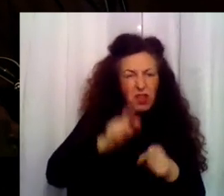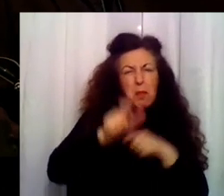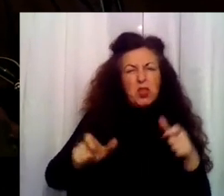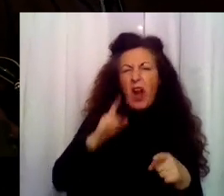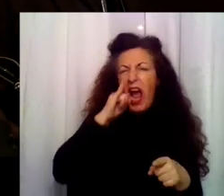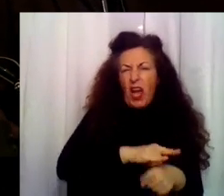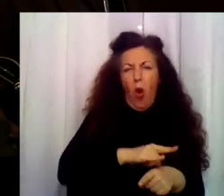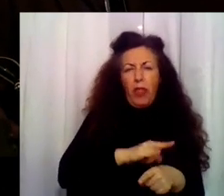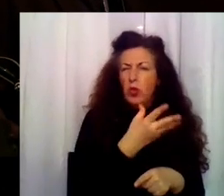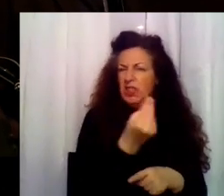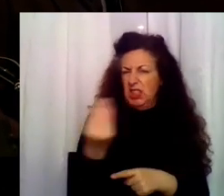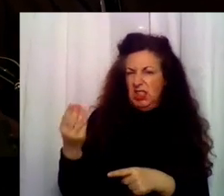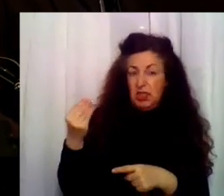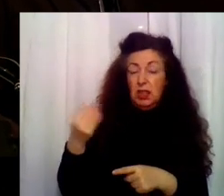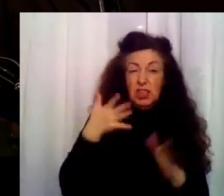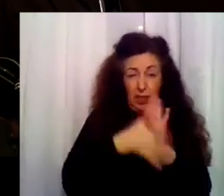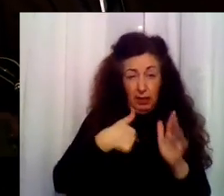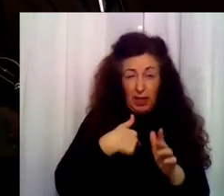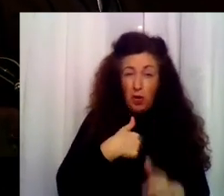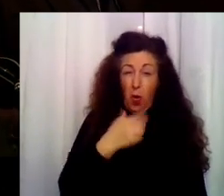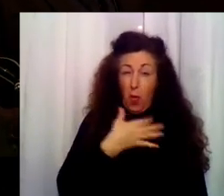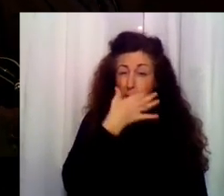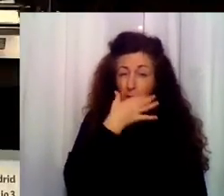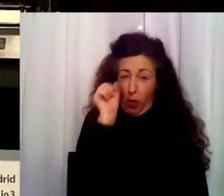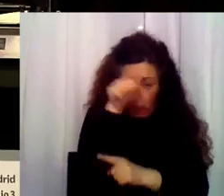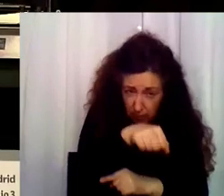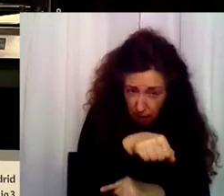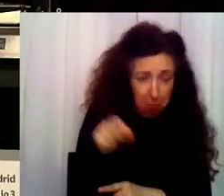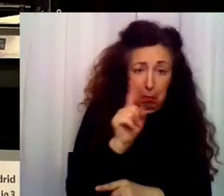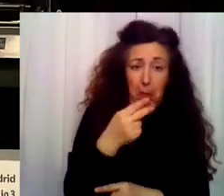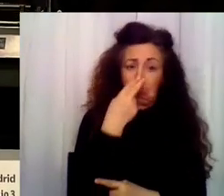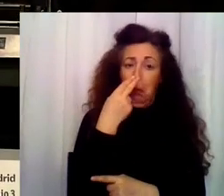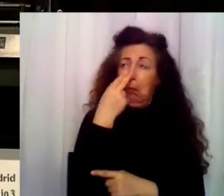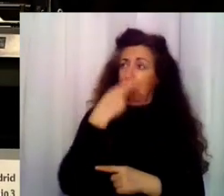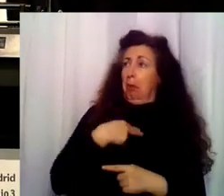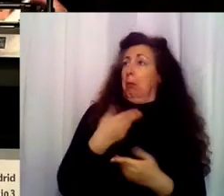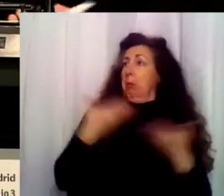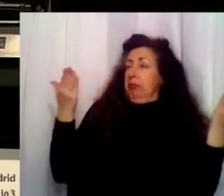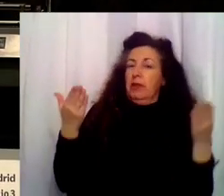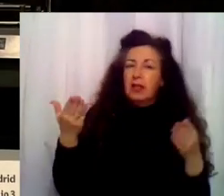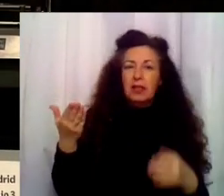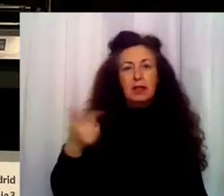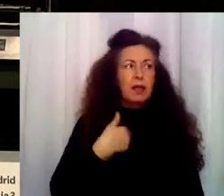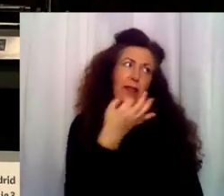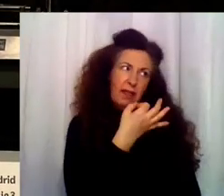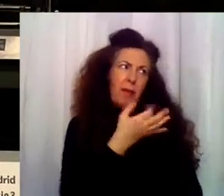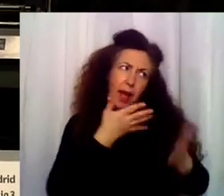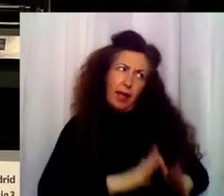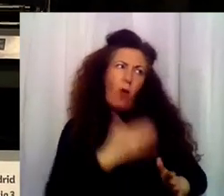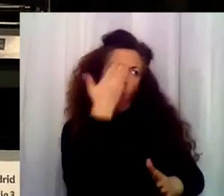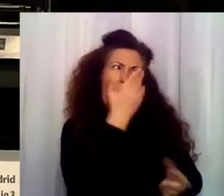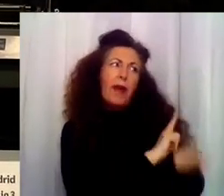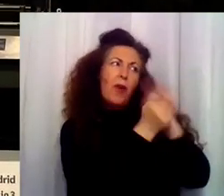Como para ir con la cabeza gacha, sí. Habrá que cambiar de colegio, Rubén. ¿Por qué? Porque todo el mundo nos conoce. Él provoca pena, pero nosotros